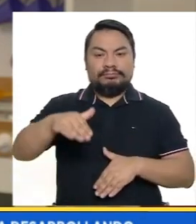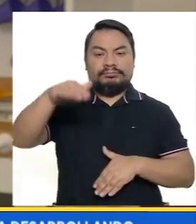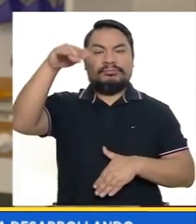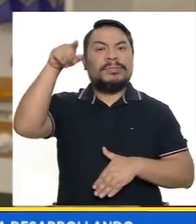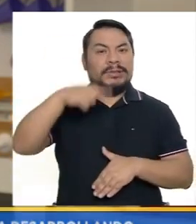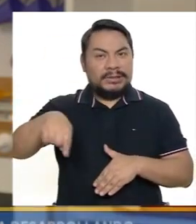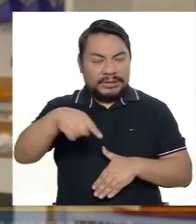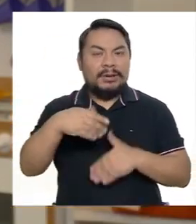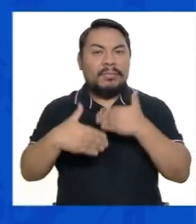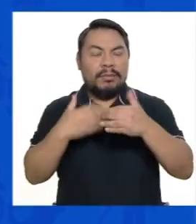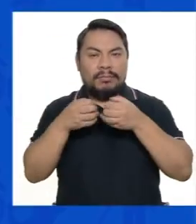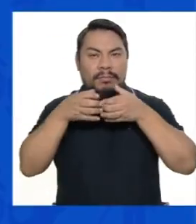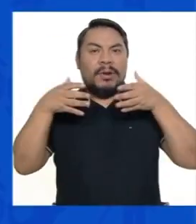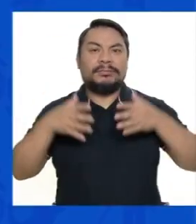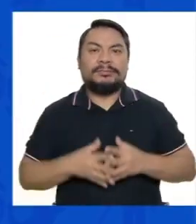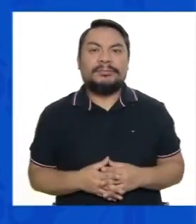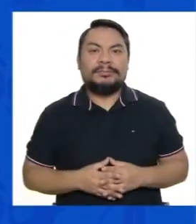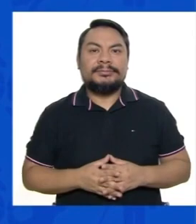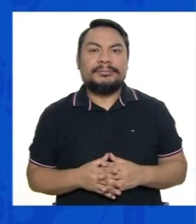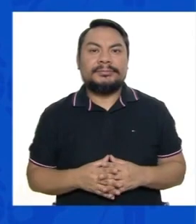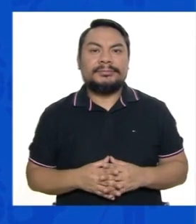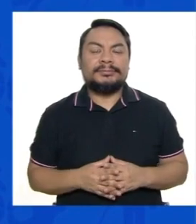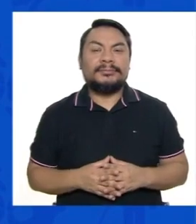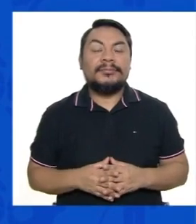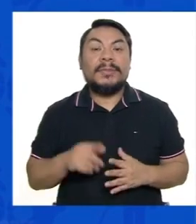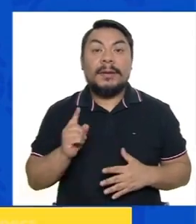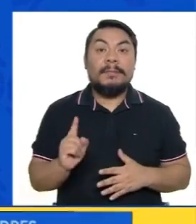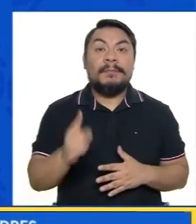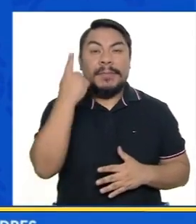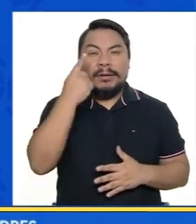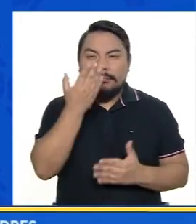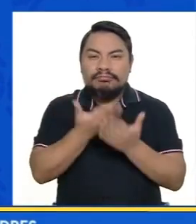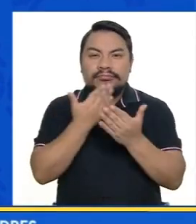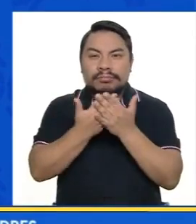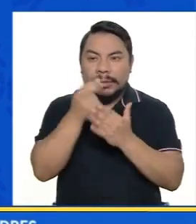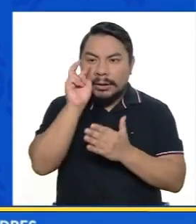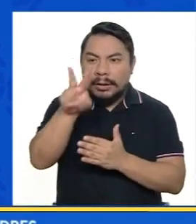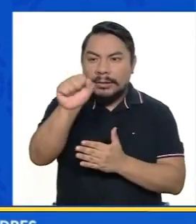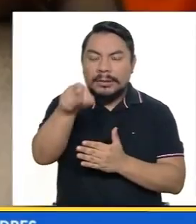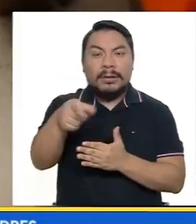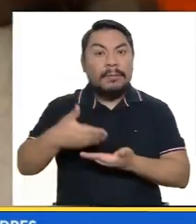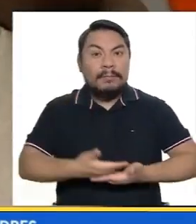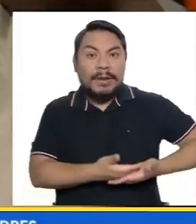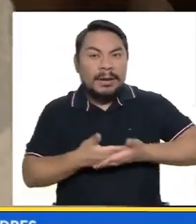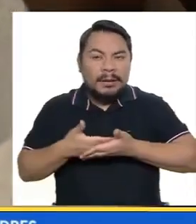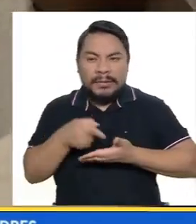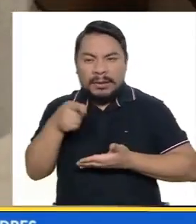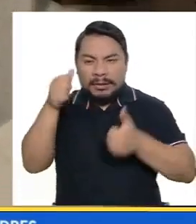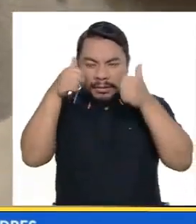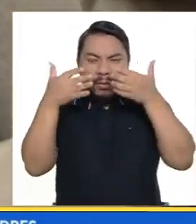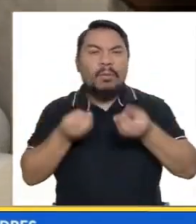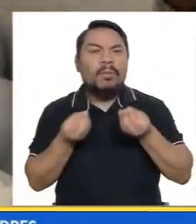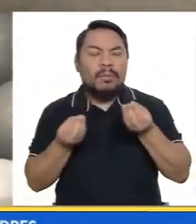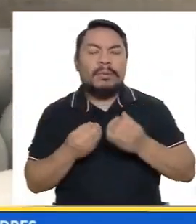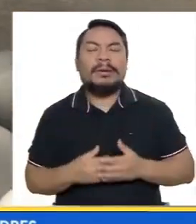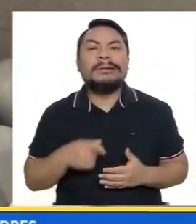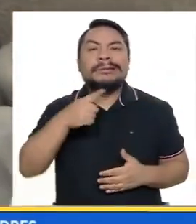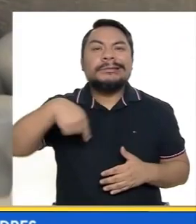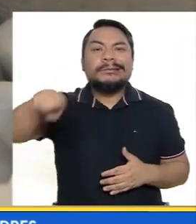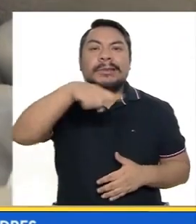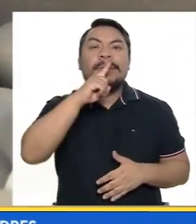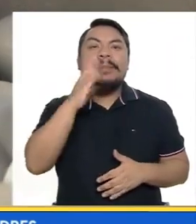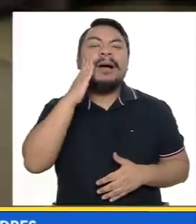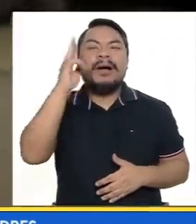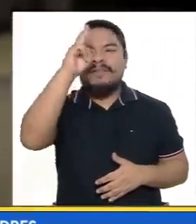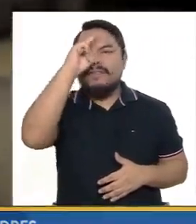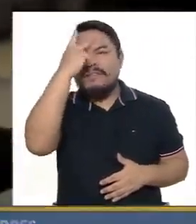infancia o la primera infancia Las primeras señales de alerta cuando son bebés pueden ser un poco confusas